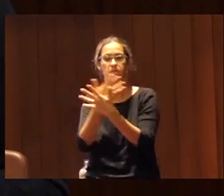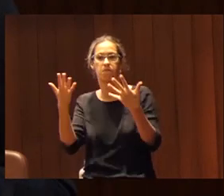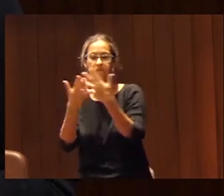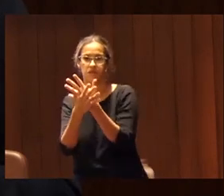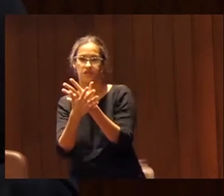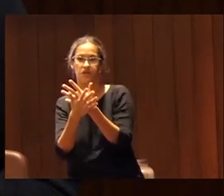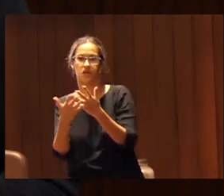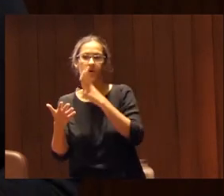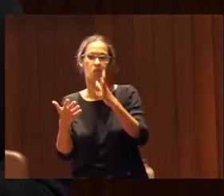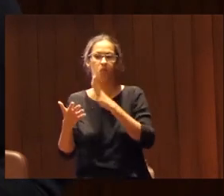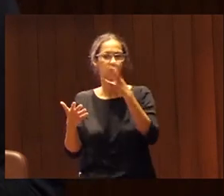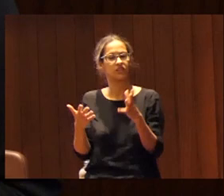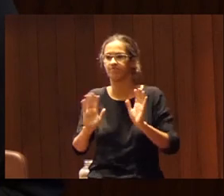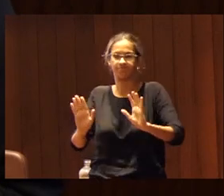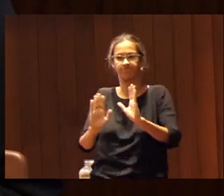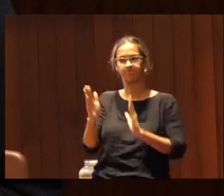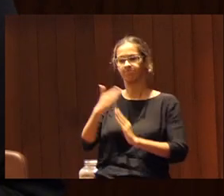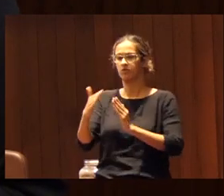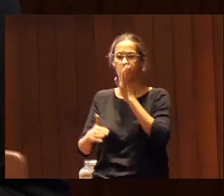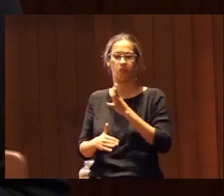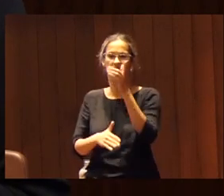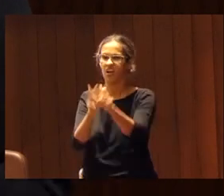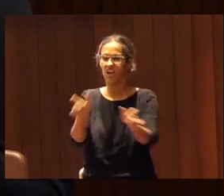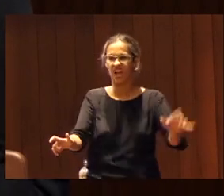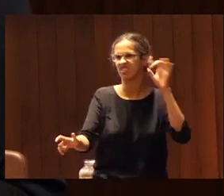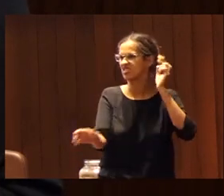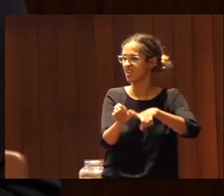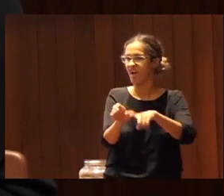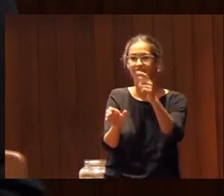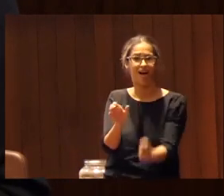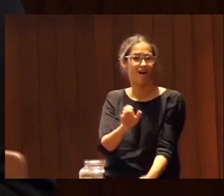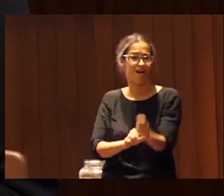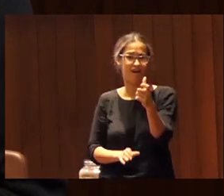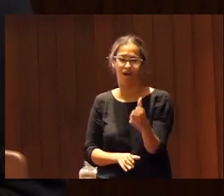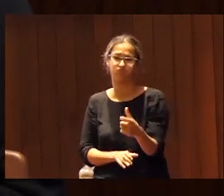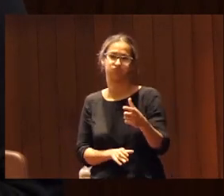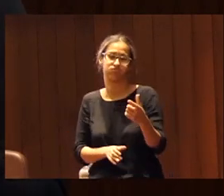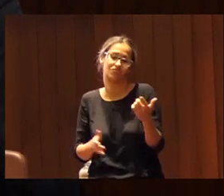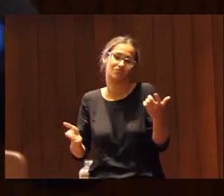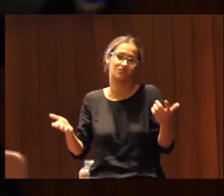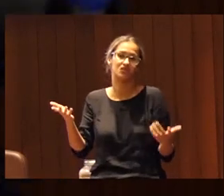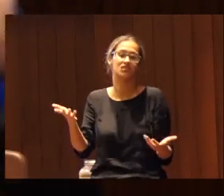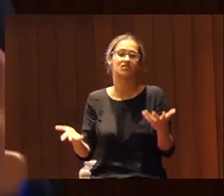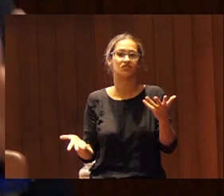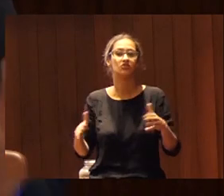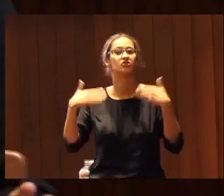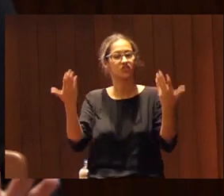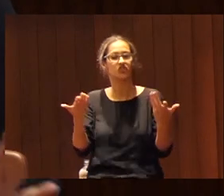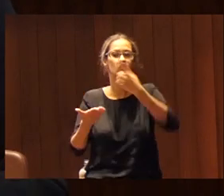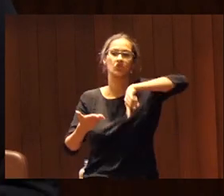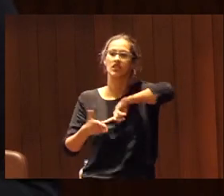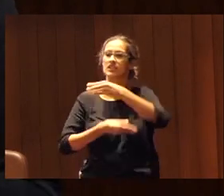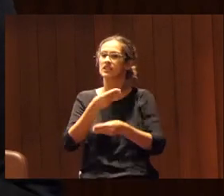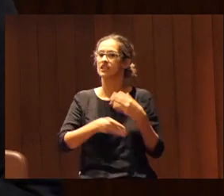porque la actitud de las niñas la participación era mucho menor actitudes pasivas a las niñas no les pasaban hicimos entrevistas